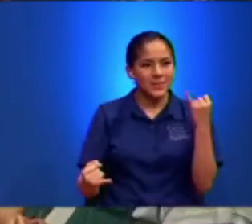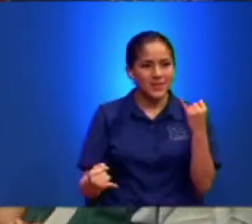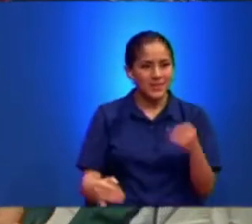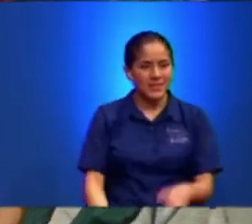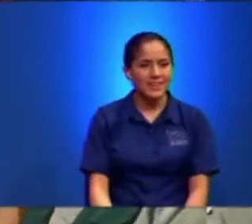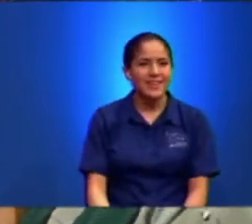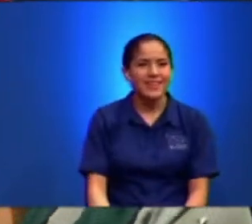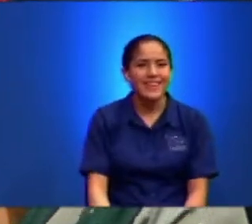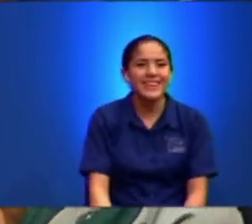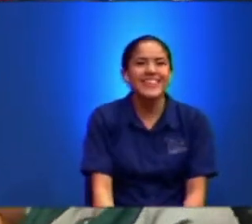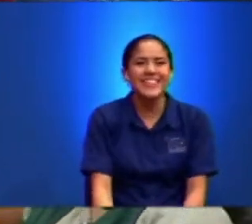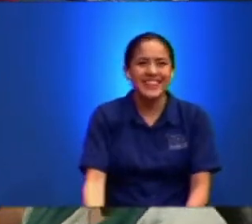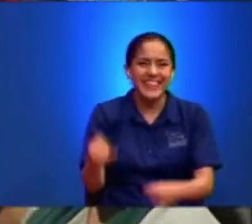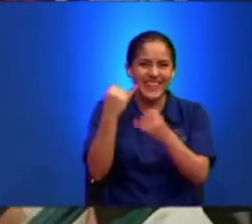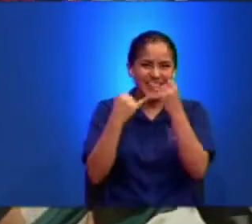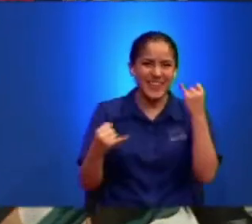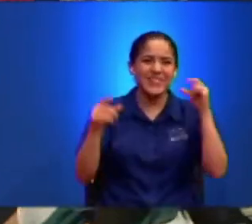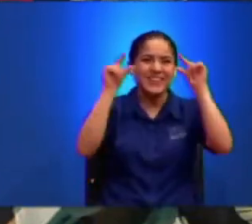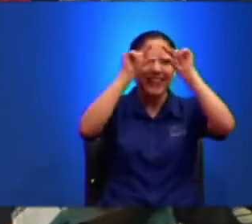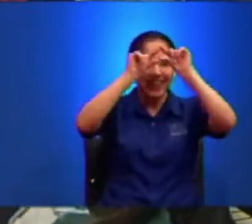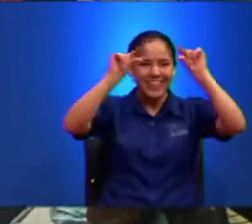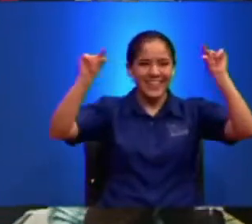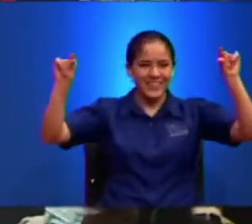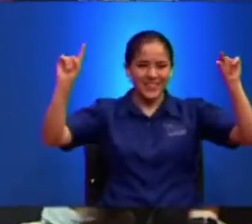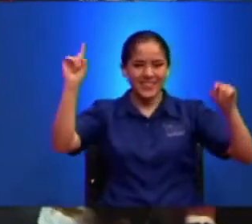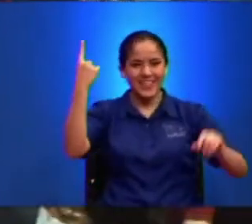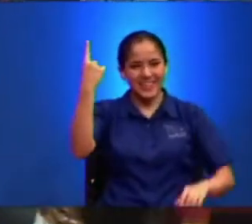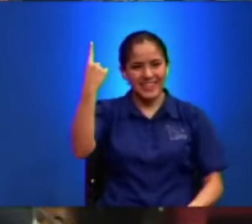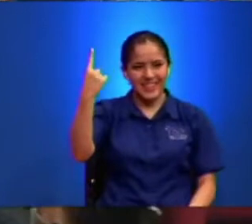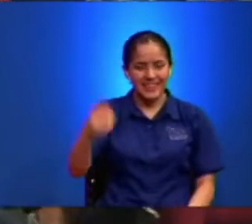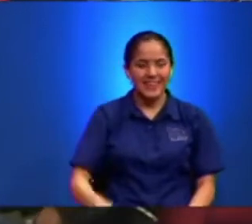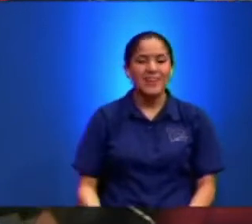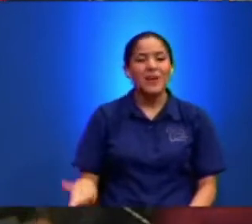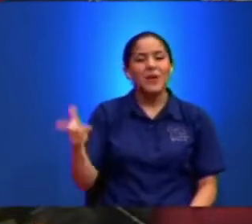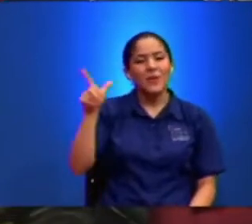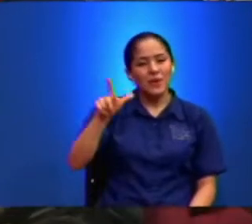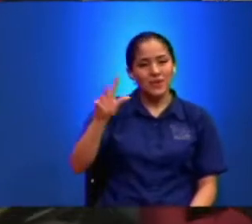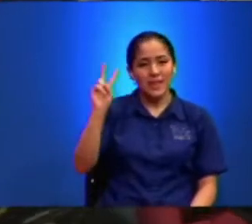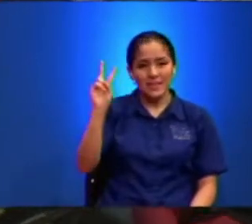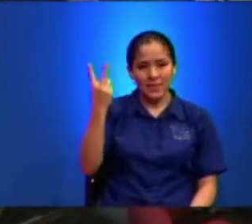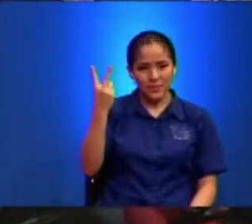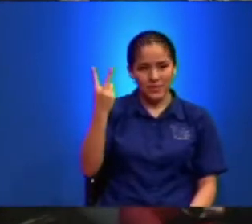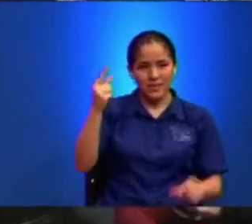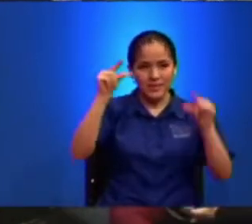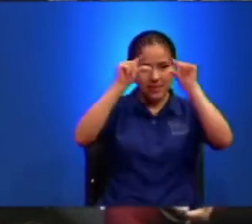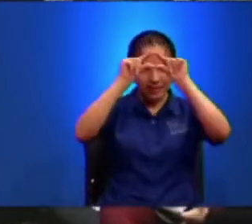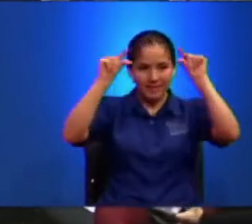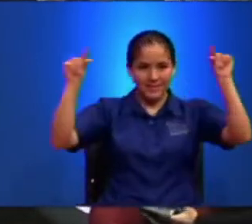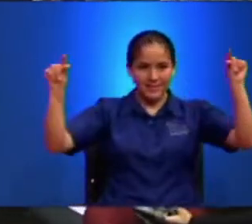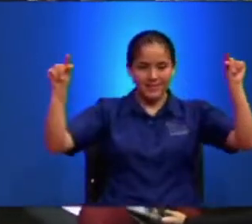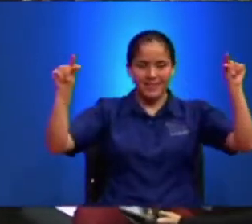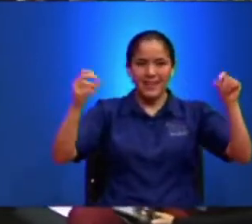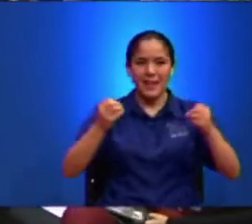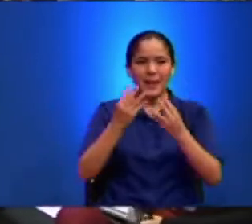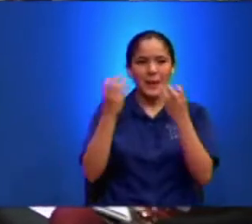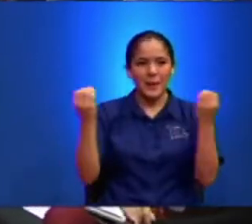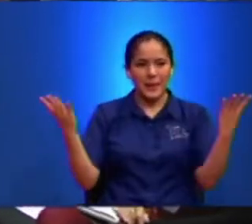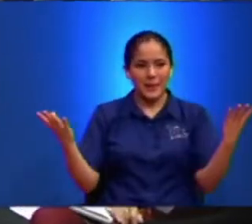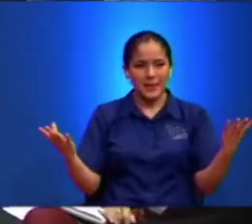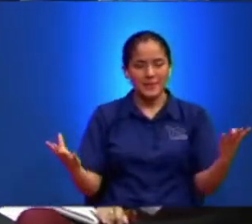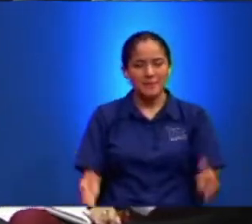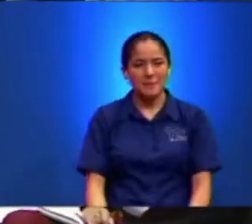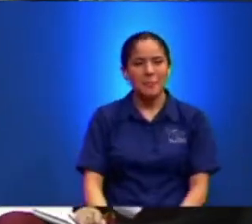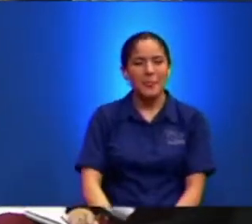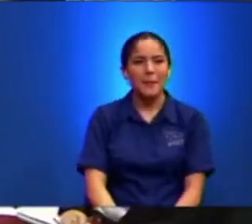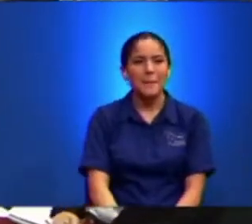Terminamos La Primera Línea Ahora Me Toca La Segunda La Verde Muy Bien Ahora Por Donde Vamos Empezar